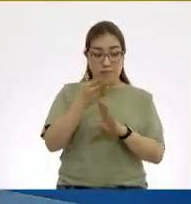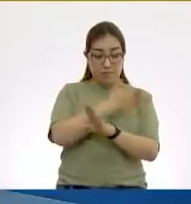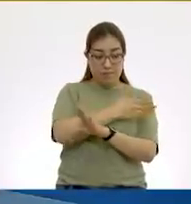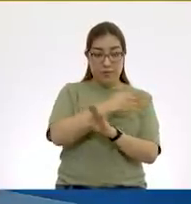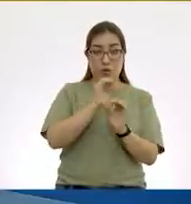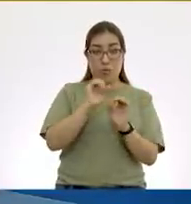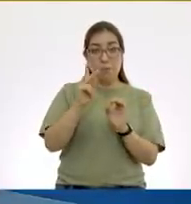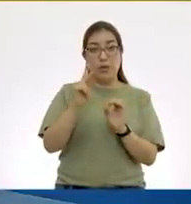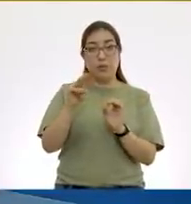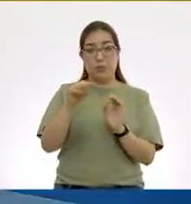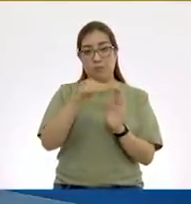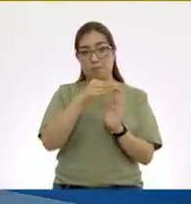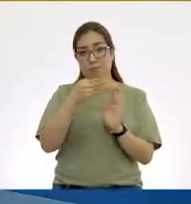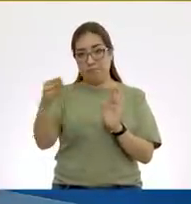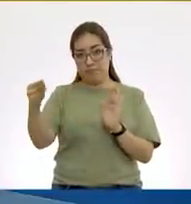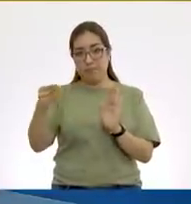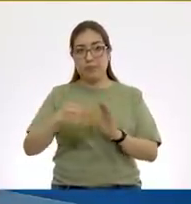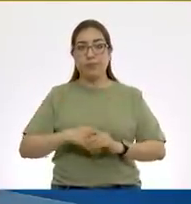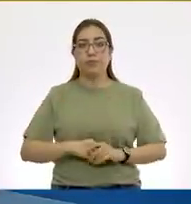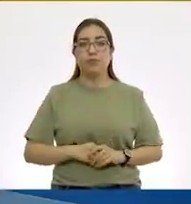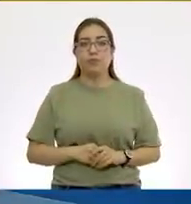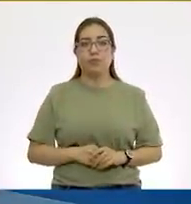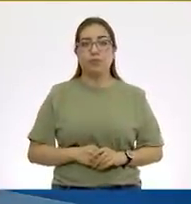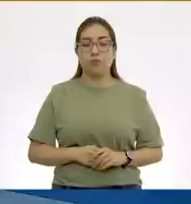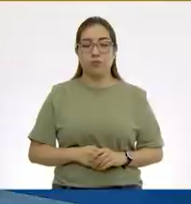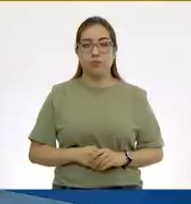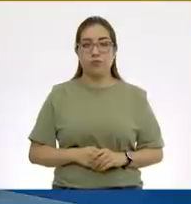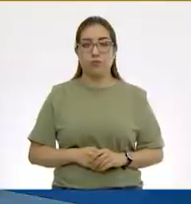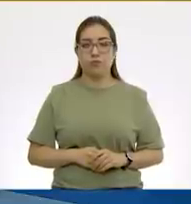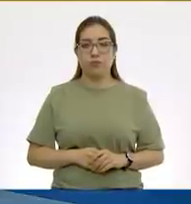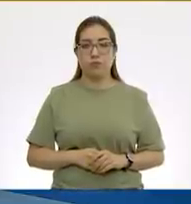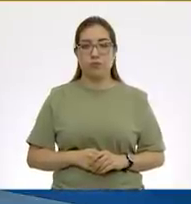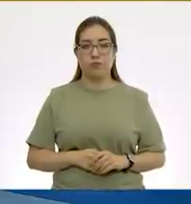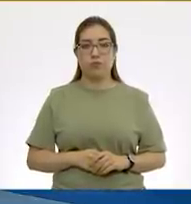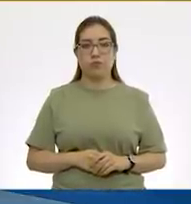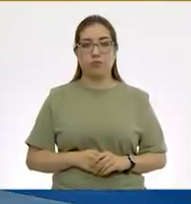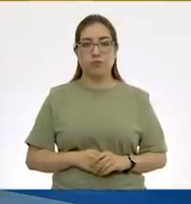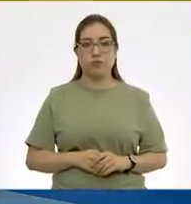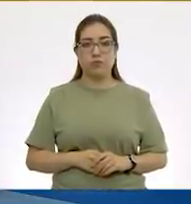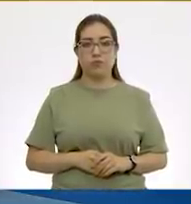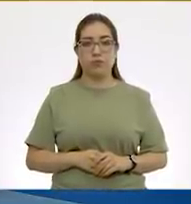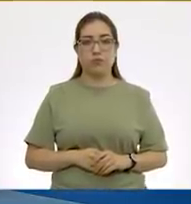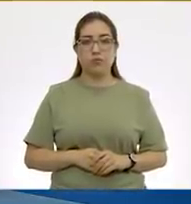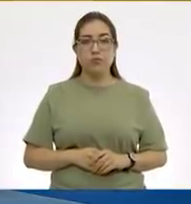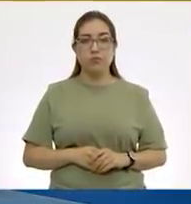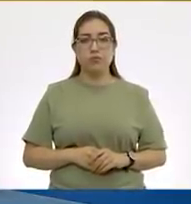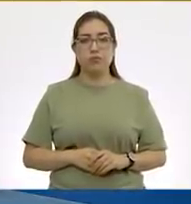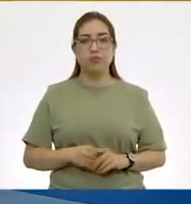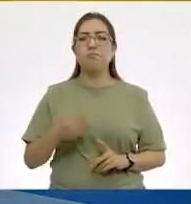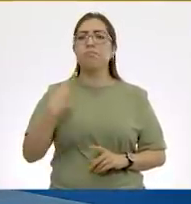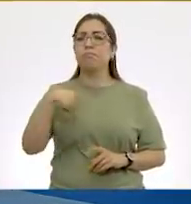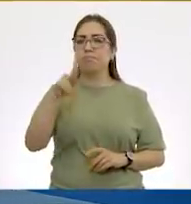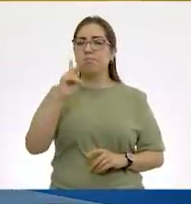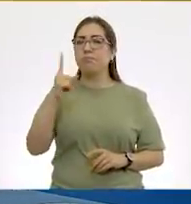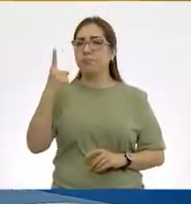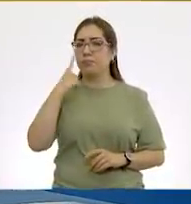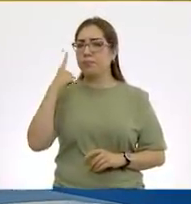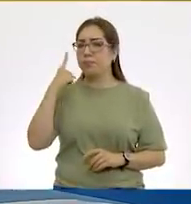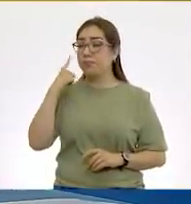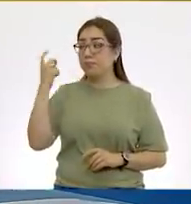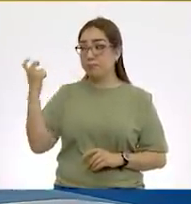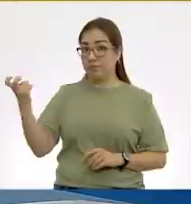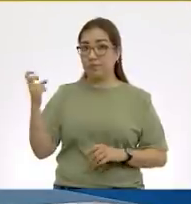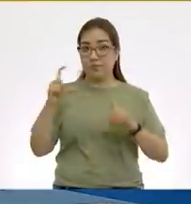PM, pasado meridiano, antes de mediodía, pasado de mediodía. Pero vamos a ver este mismo